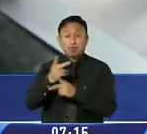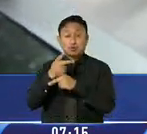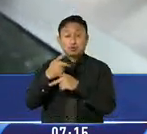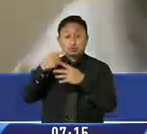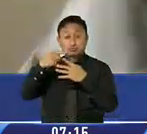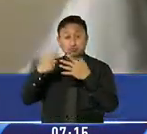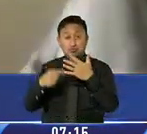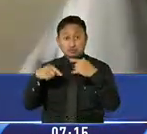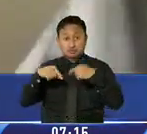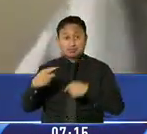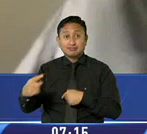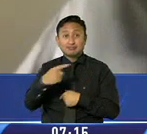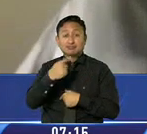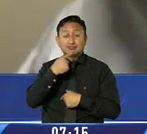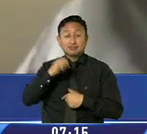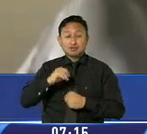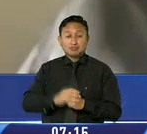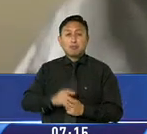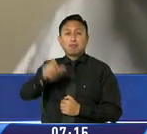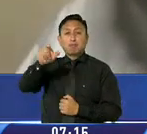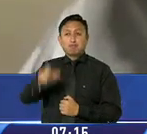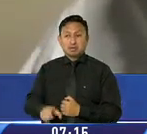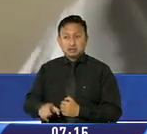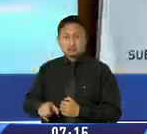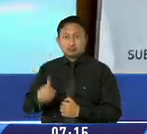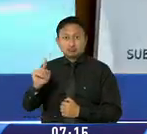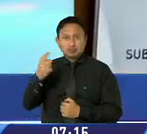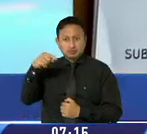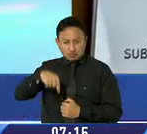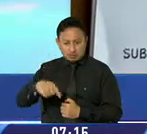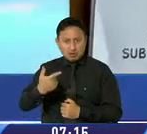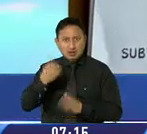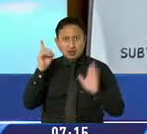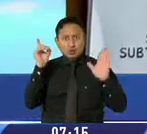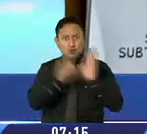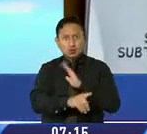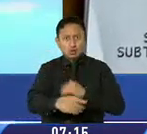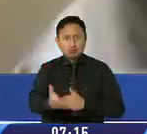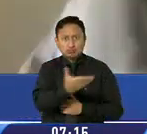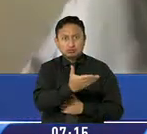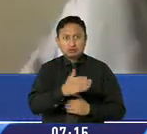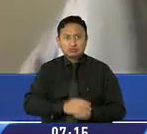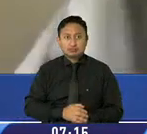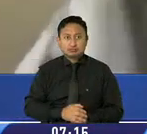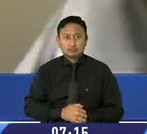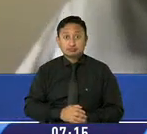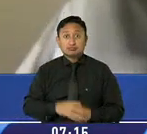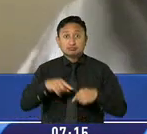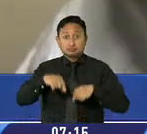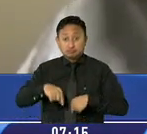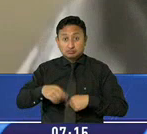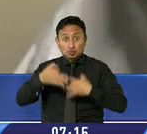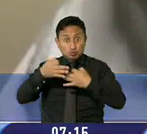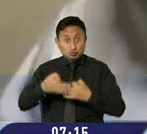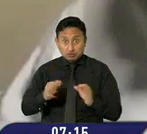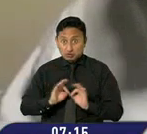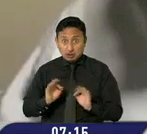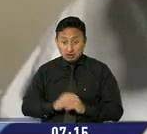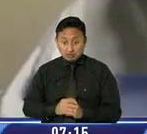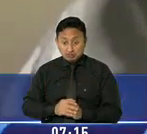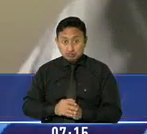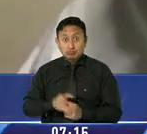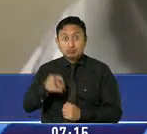productos, el experto opina que los consumidores son los primeros que deberían denunciarlo ante el organismo competente. Si es que no se está cumpliendo tal